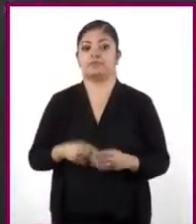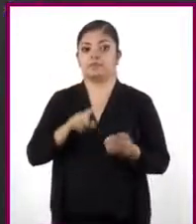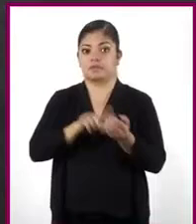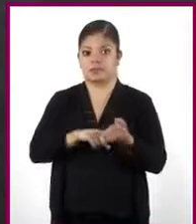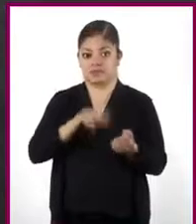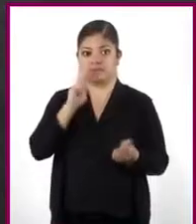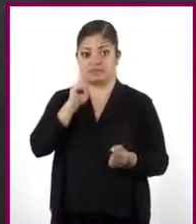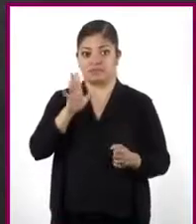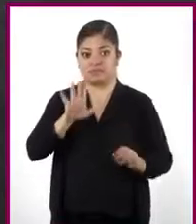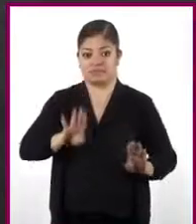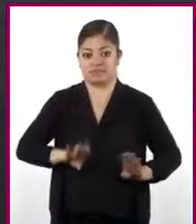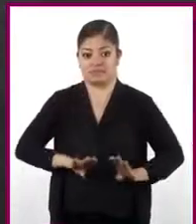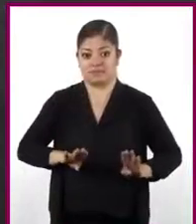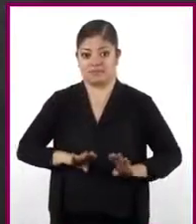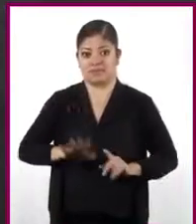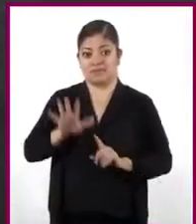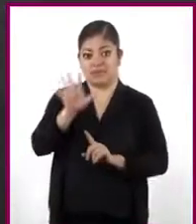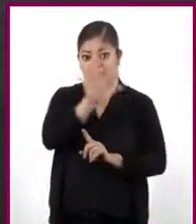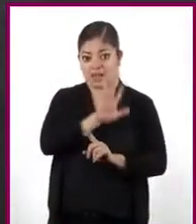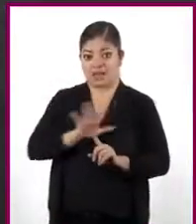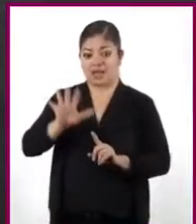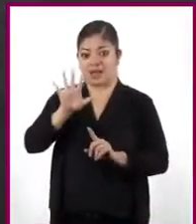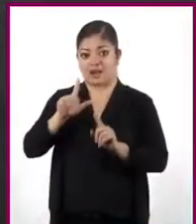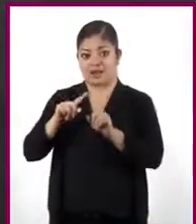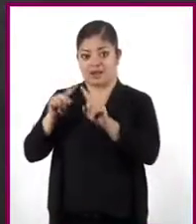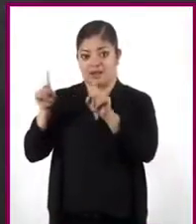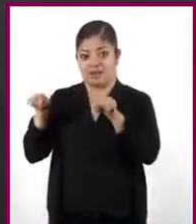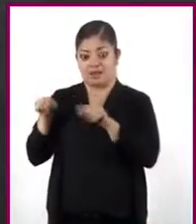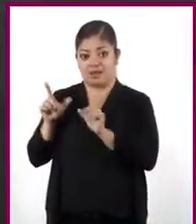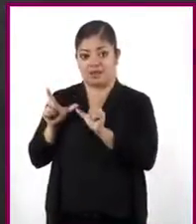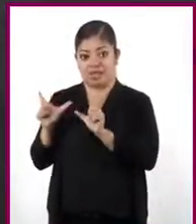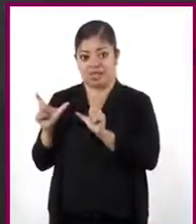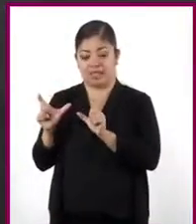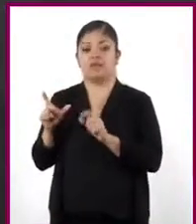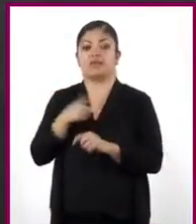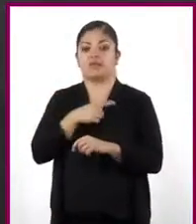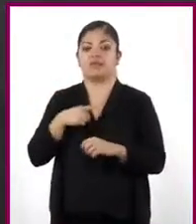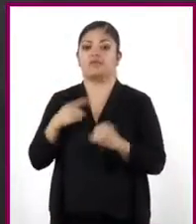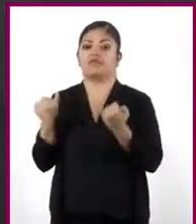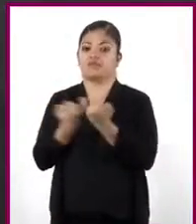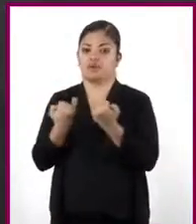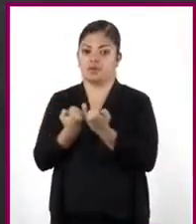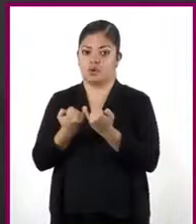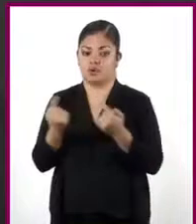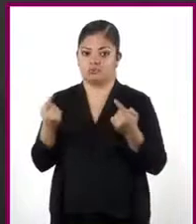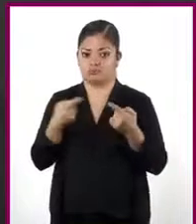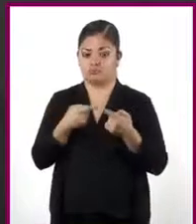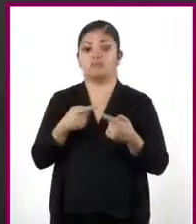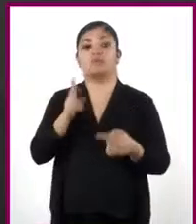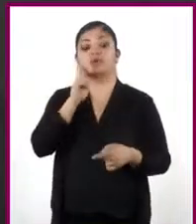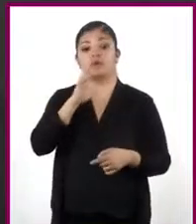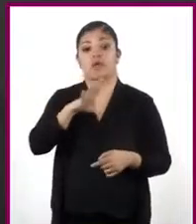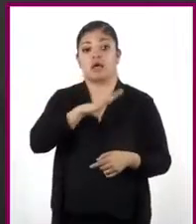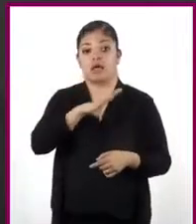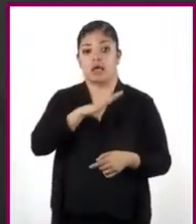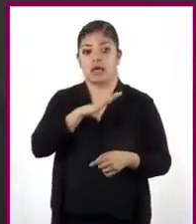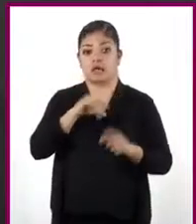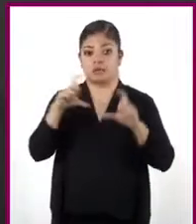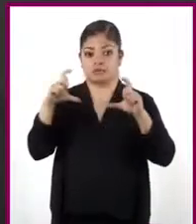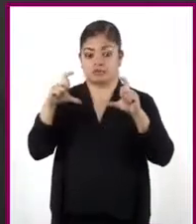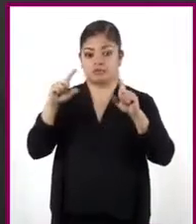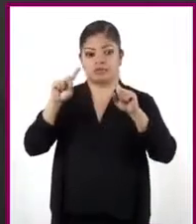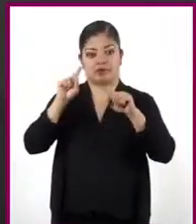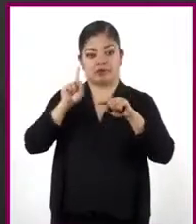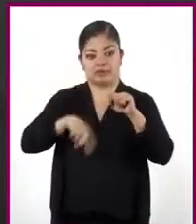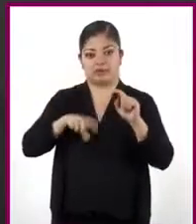expresiones corresponden al área del rectángulo grande, deben ser iguales. Observemos que al eliminar paréntesis